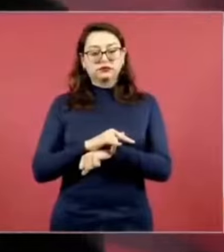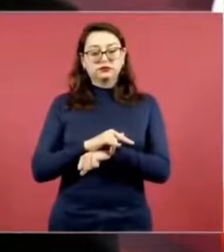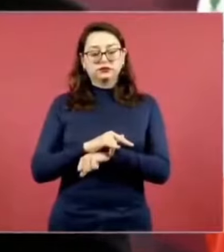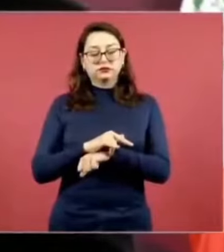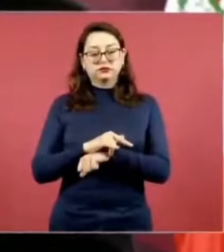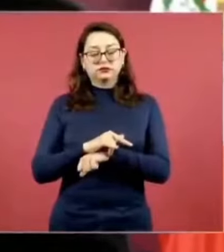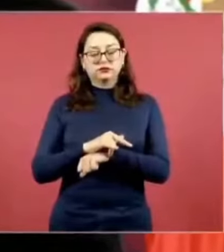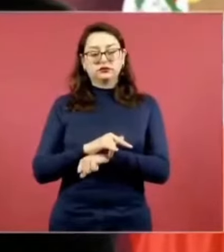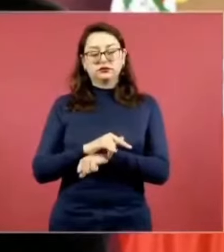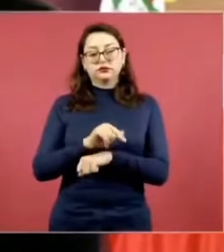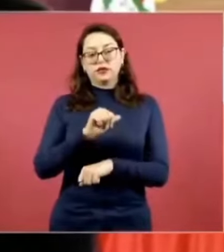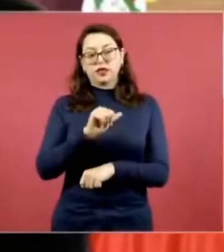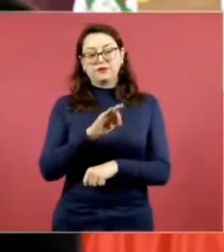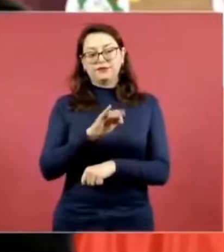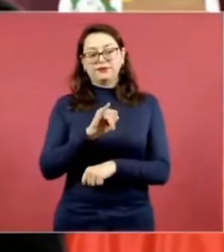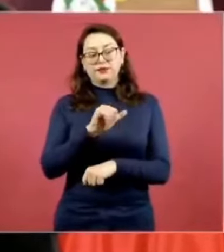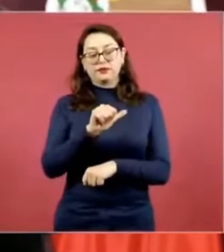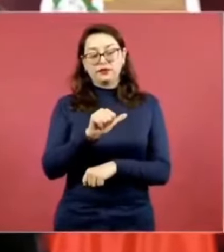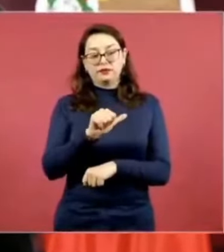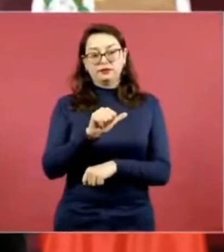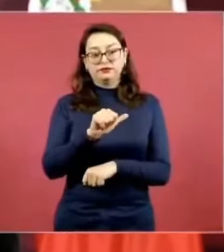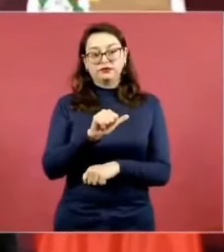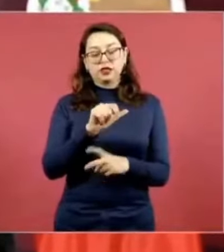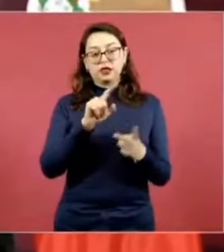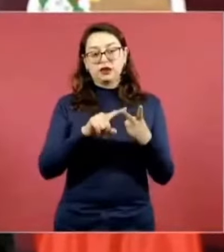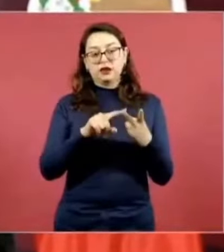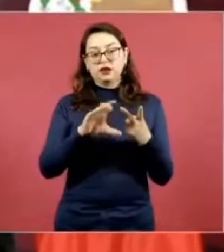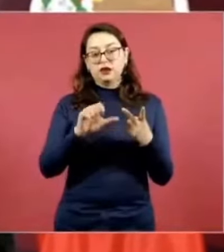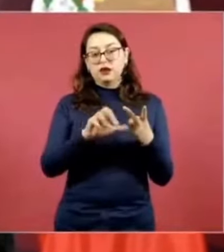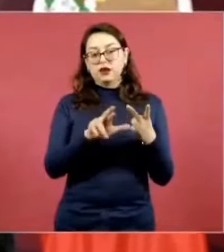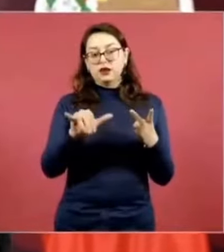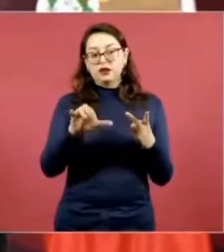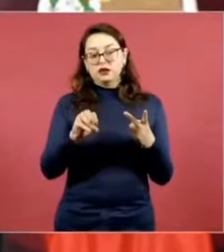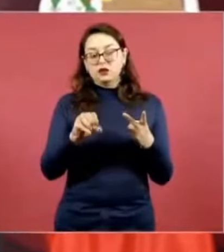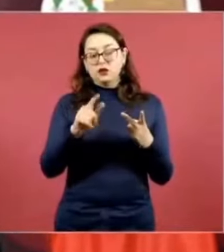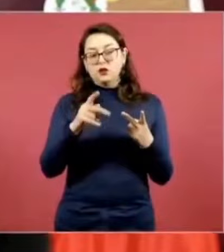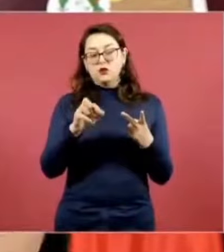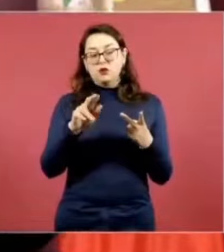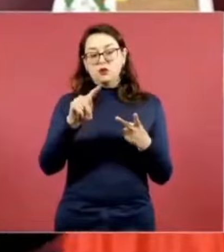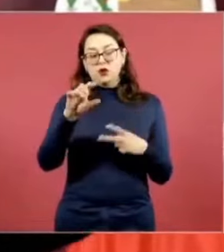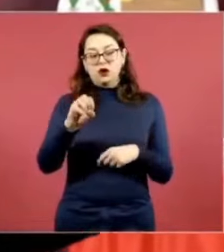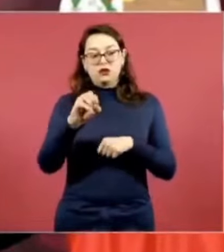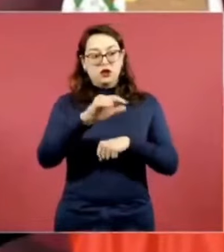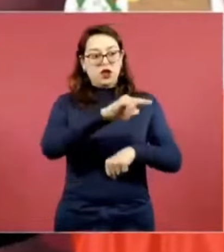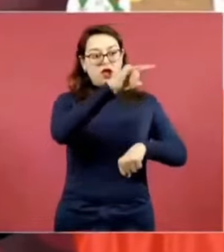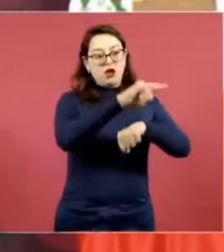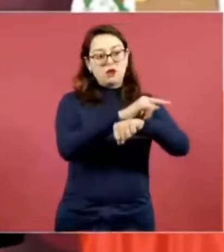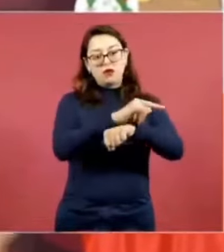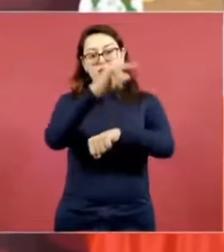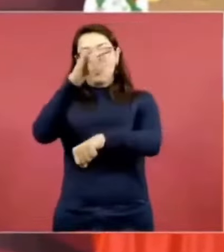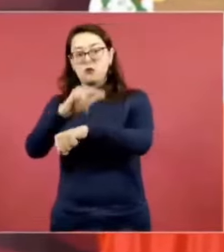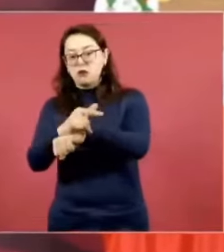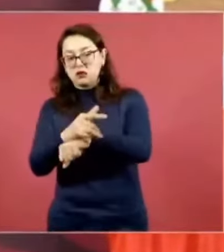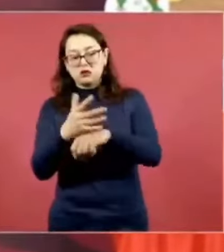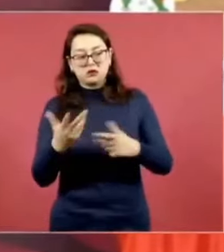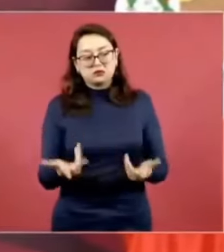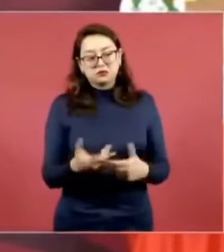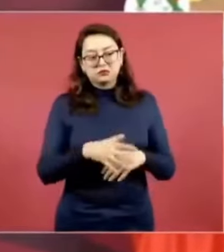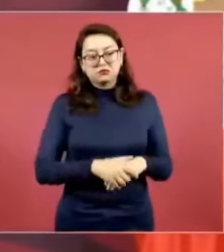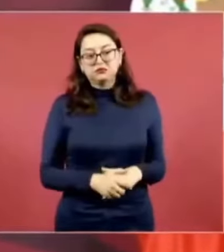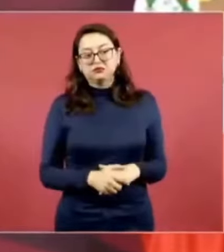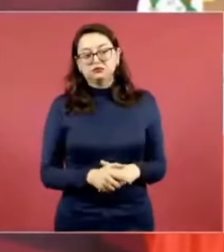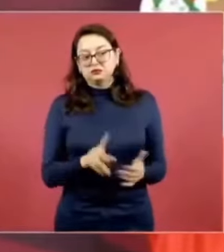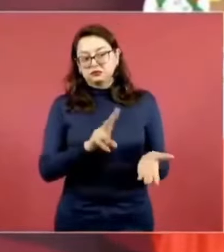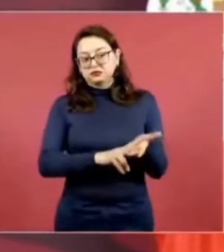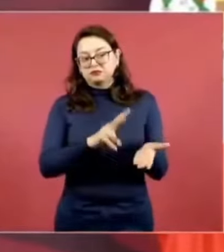Felipe Ángeles o Carrillo Puerto se los cobran en cinco o diez